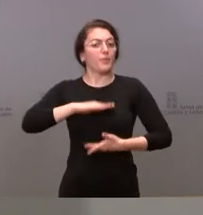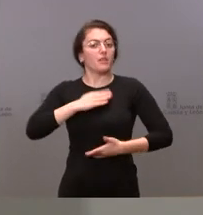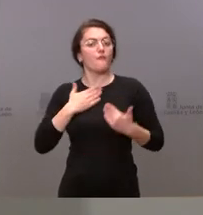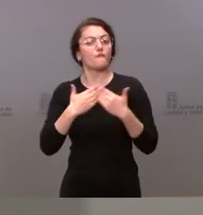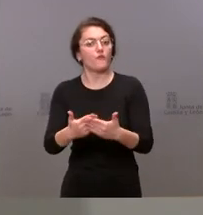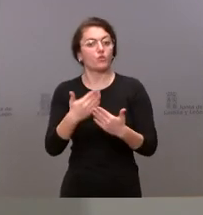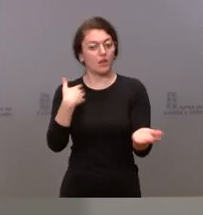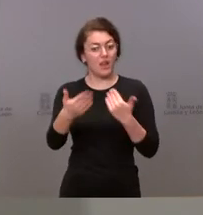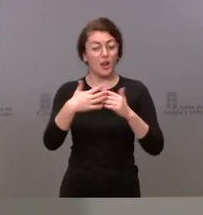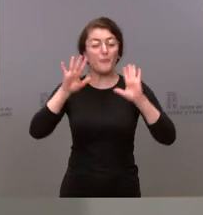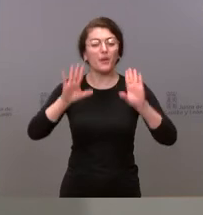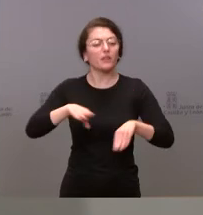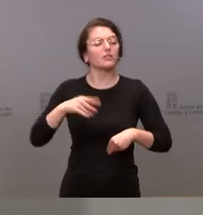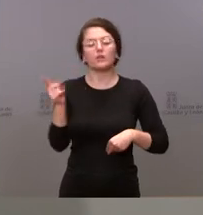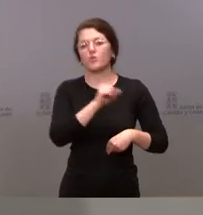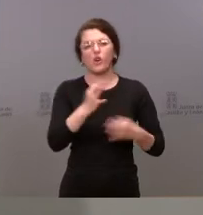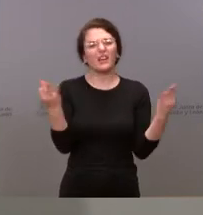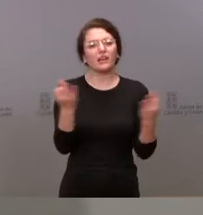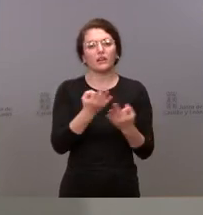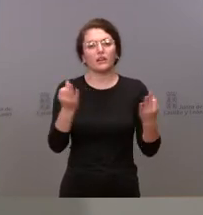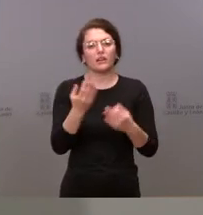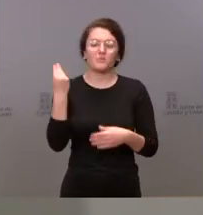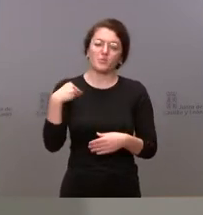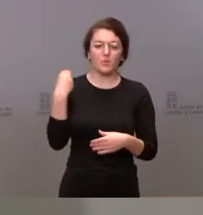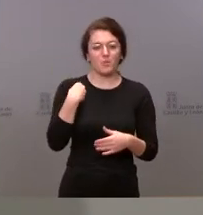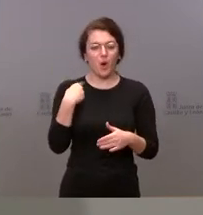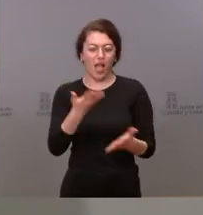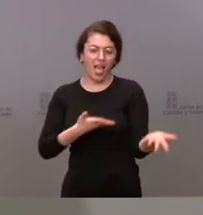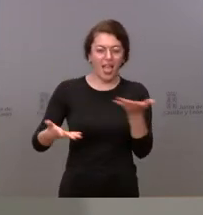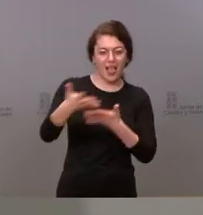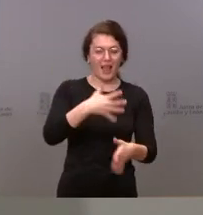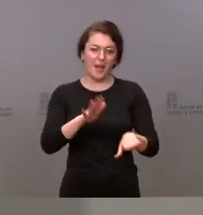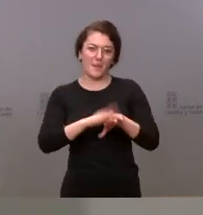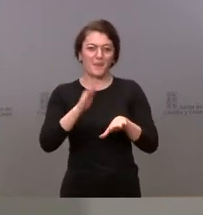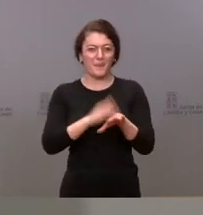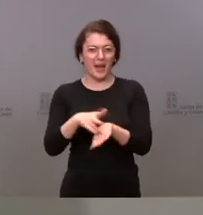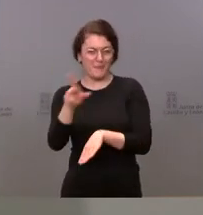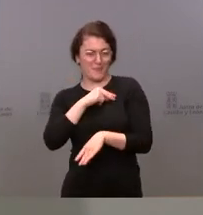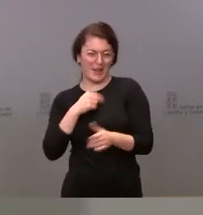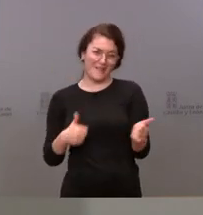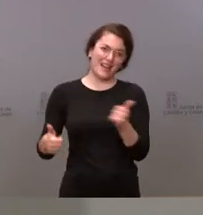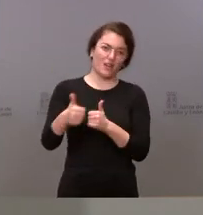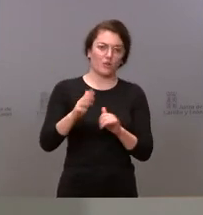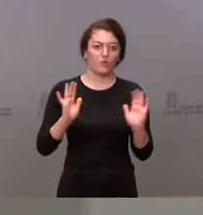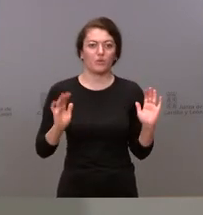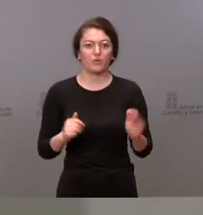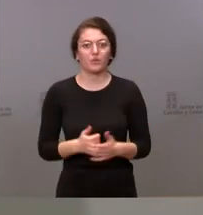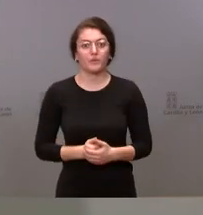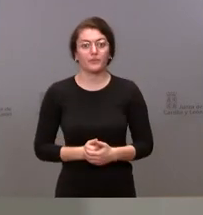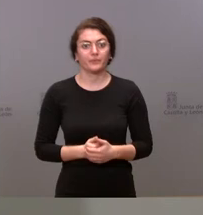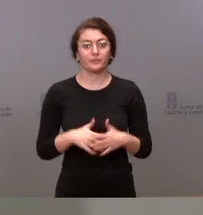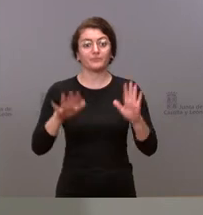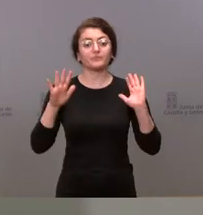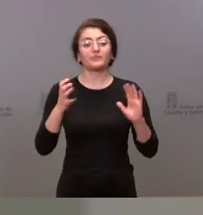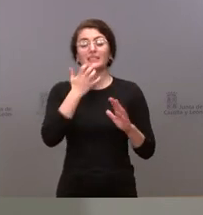a aceptar es el intercambio de apoyos por privilegios y por tanto si lo que se plantea ante nosotros es